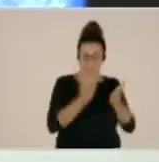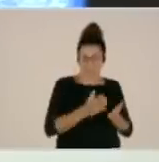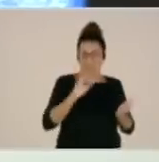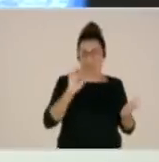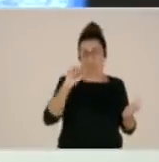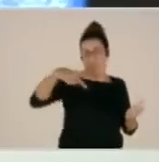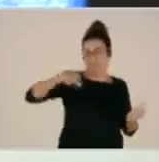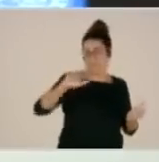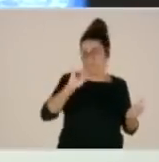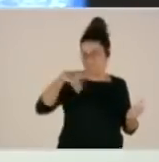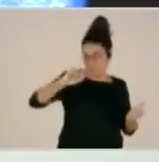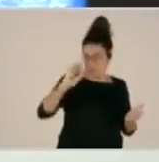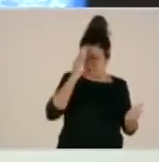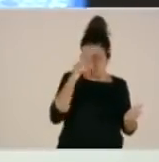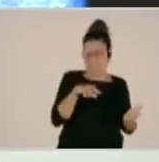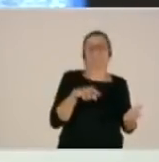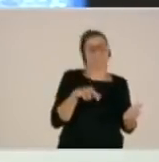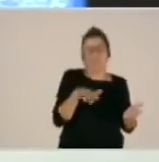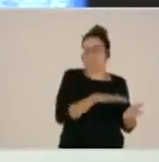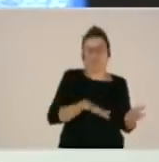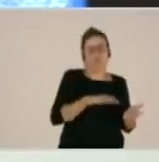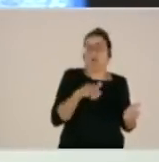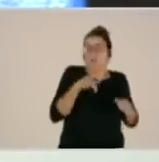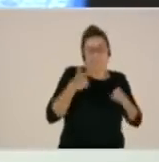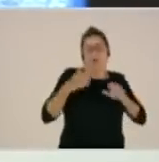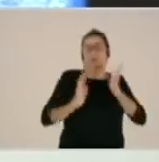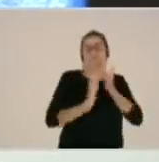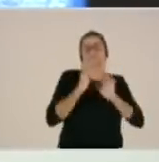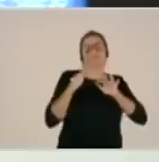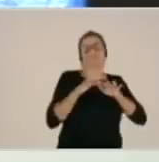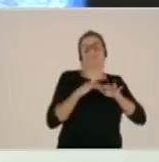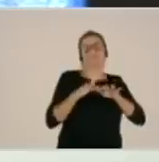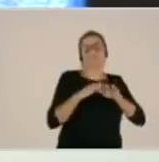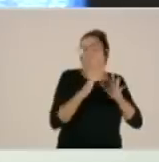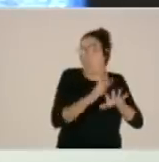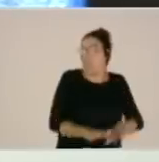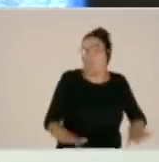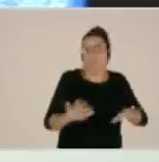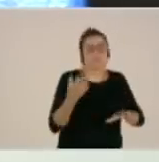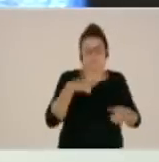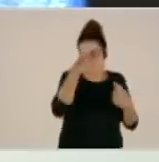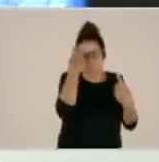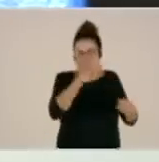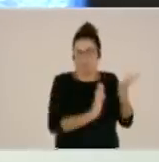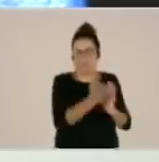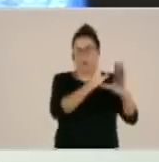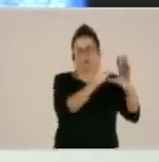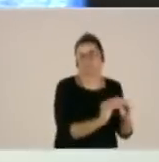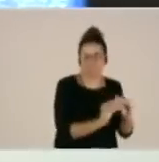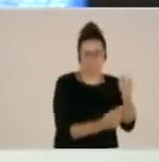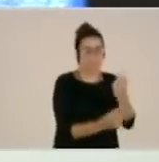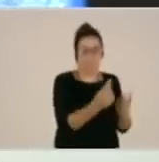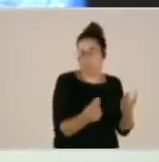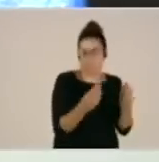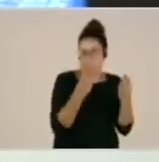principalmente. Esa zona baja ya con mucha lentitud, se apaga prácticamente el fuego en algunos sitios y se ha trabajado en algunos sitios